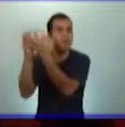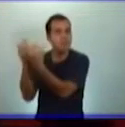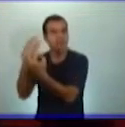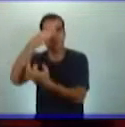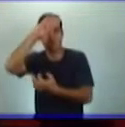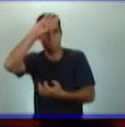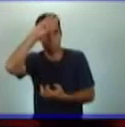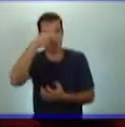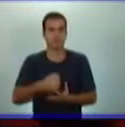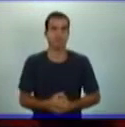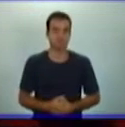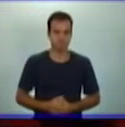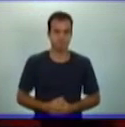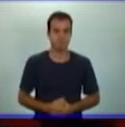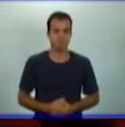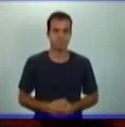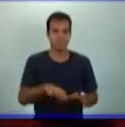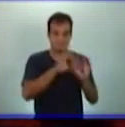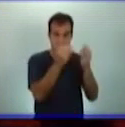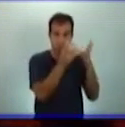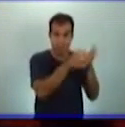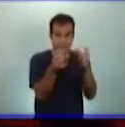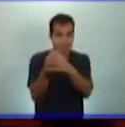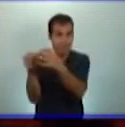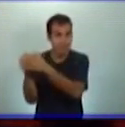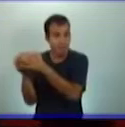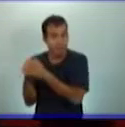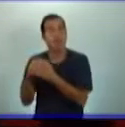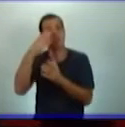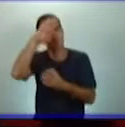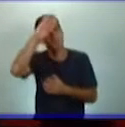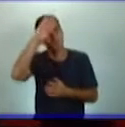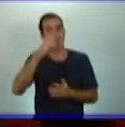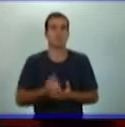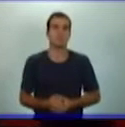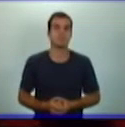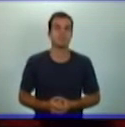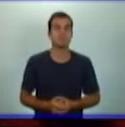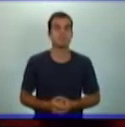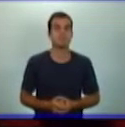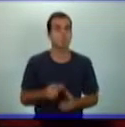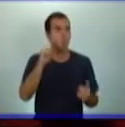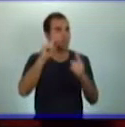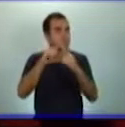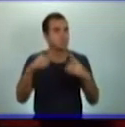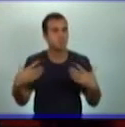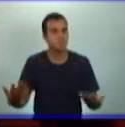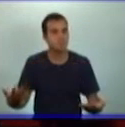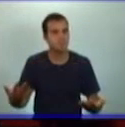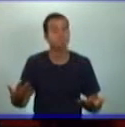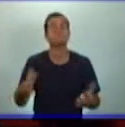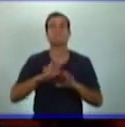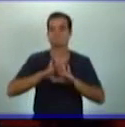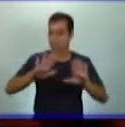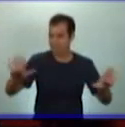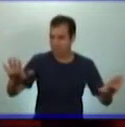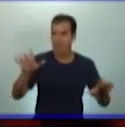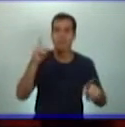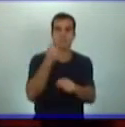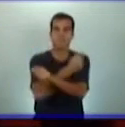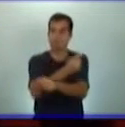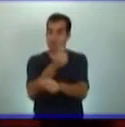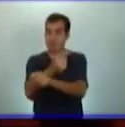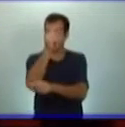con qué objetivo nos vamos a quedar de todos los que sus maestros trabajaron con ustedes.